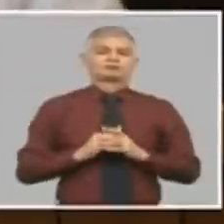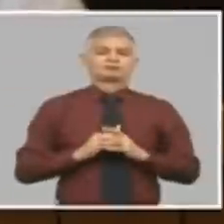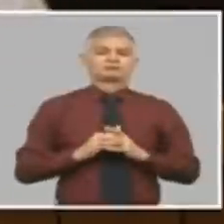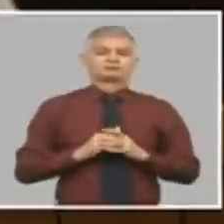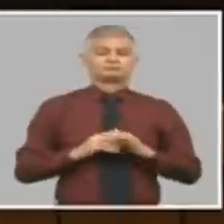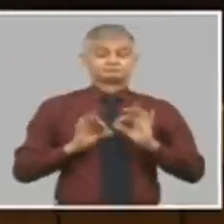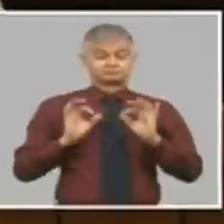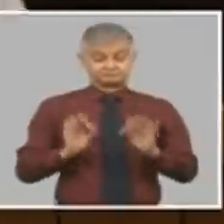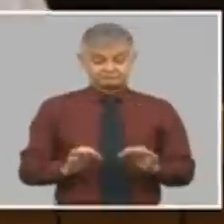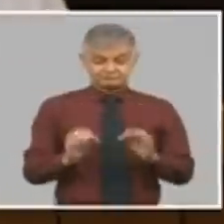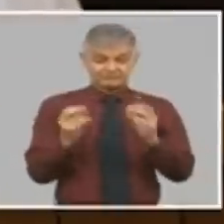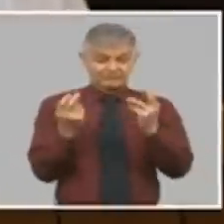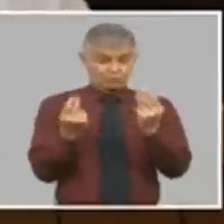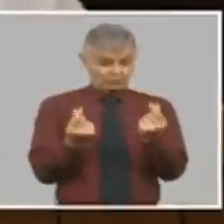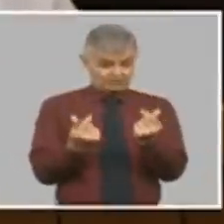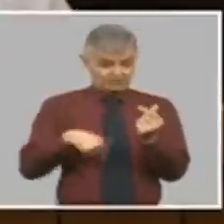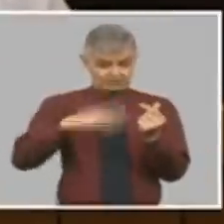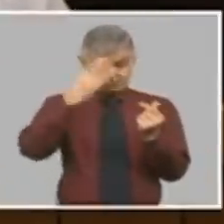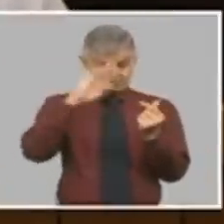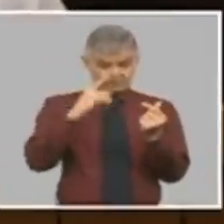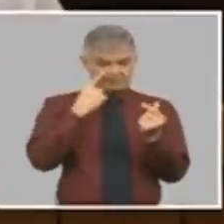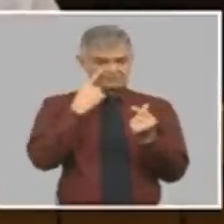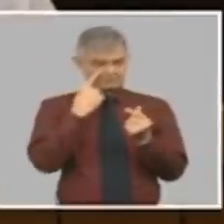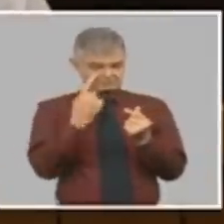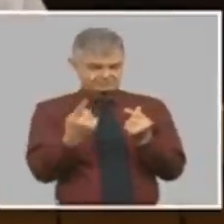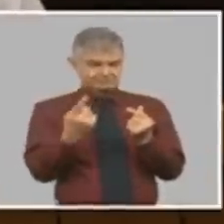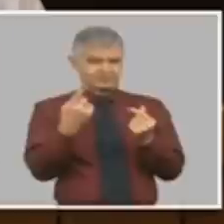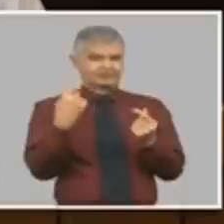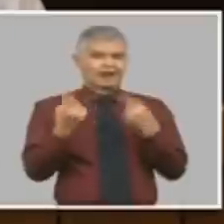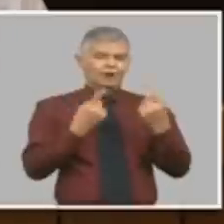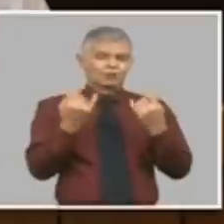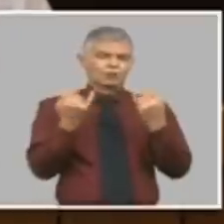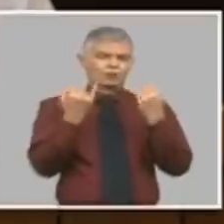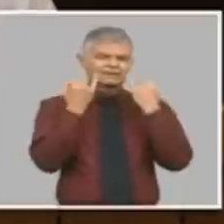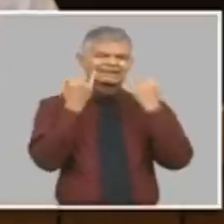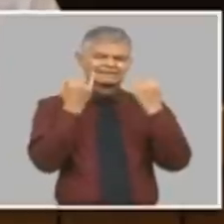para la economía cubana mire que cosa más interesante